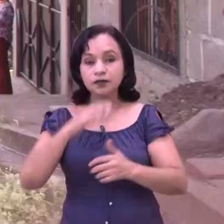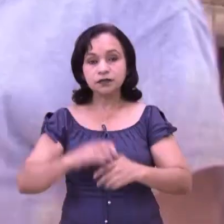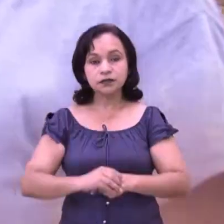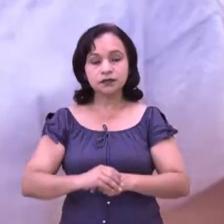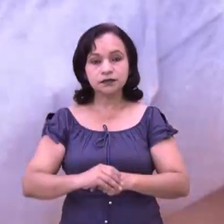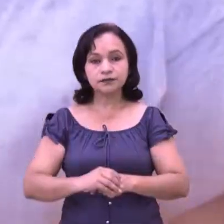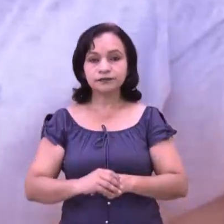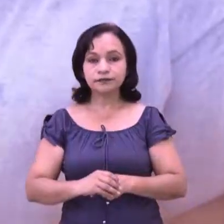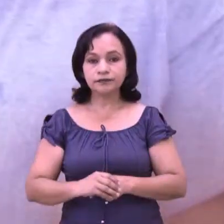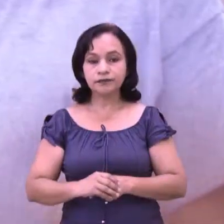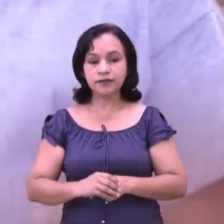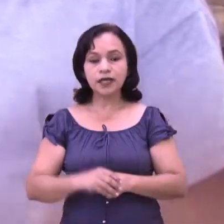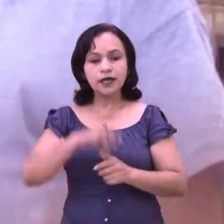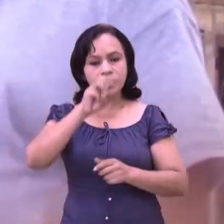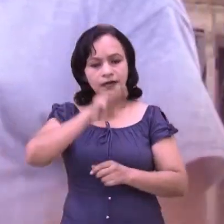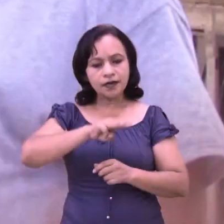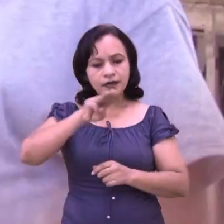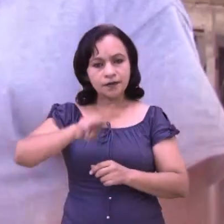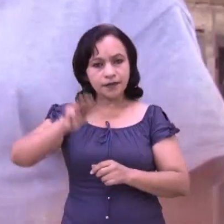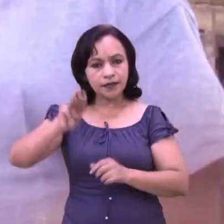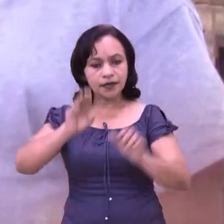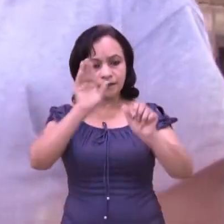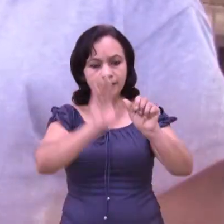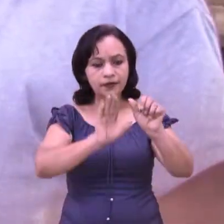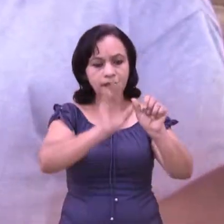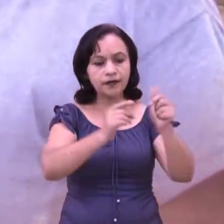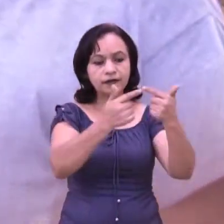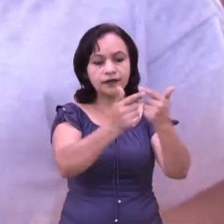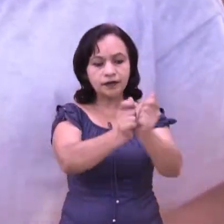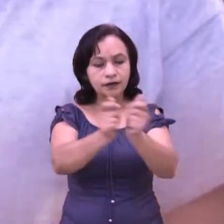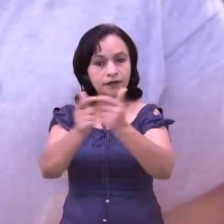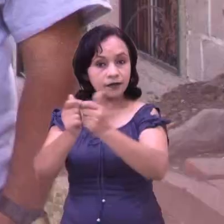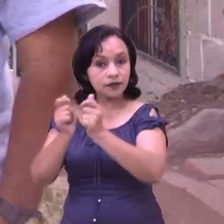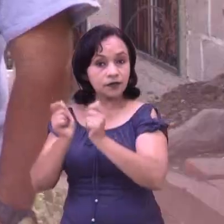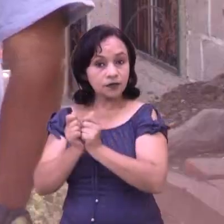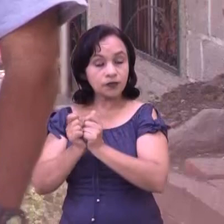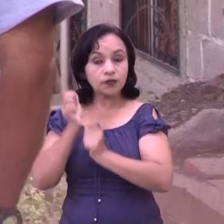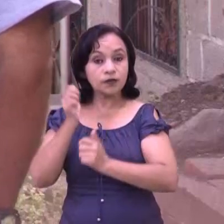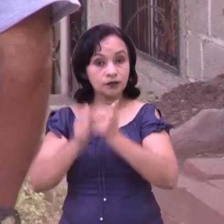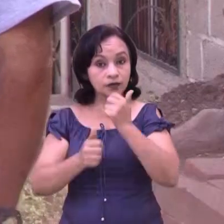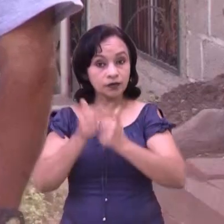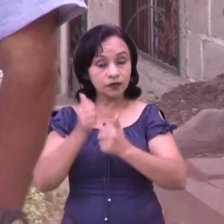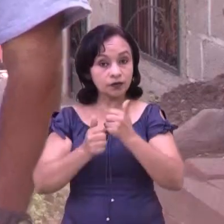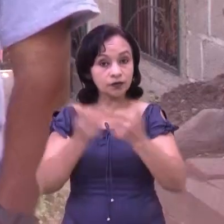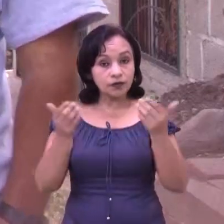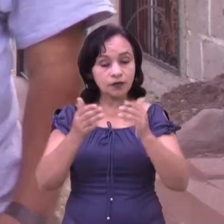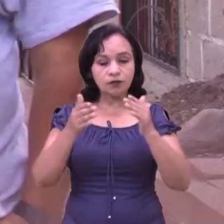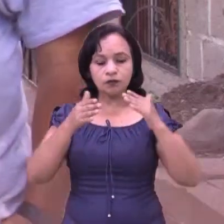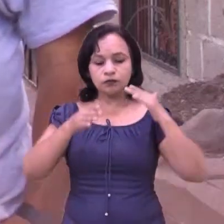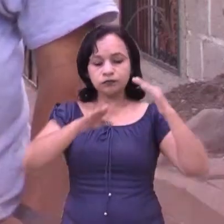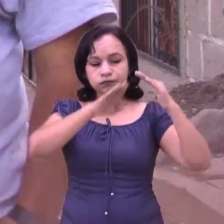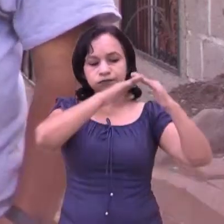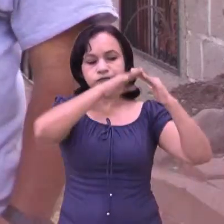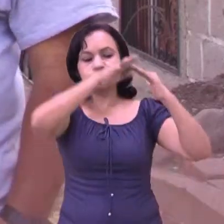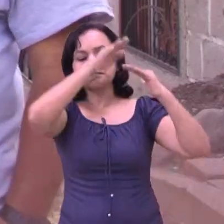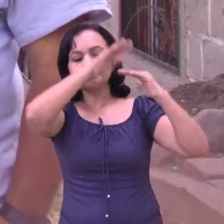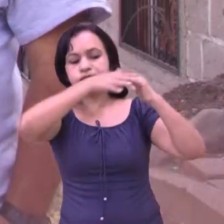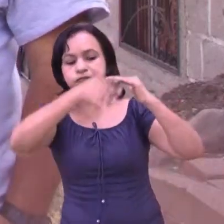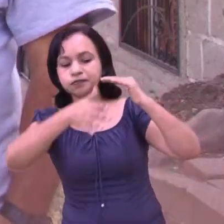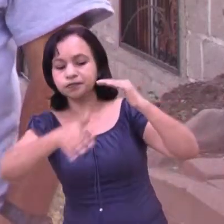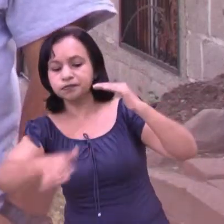sector tenemos un responsable del sector, que cuando hay problemas de deslave o de otras cosas, pues,